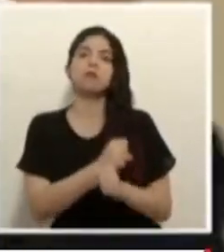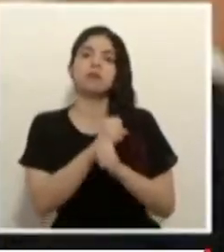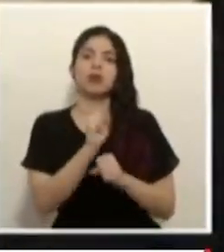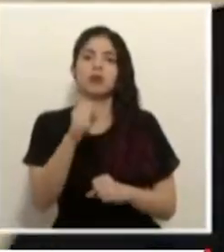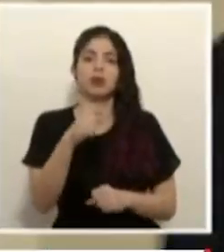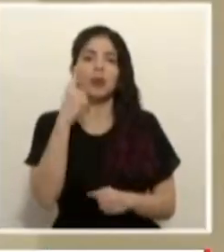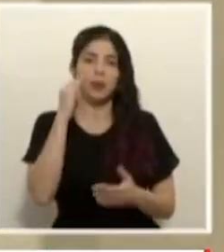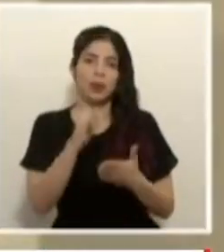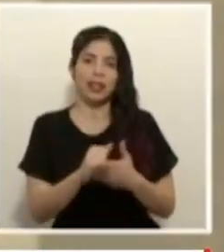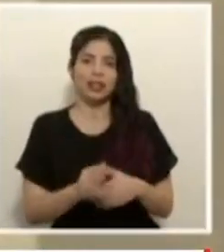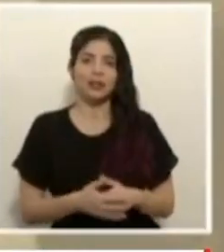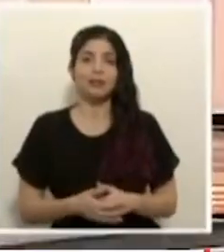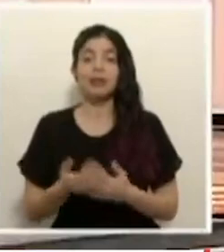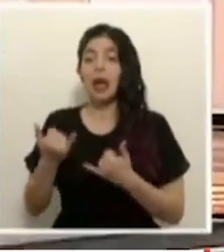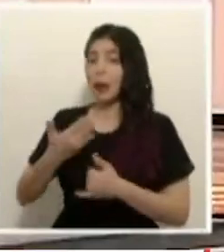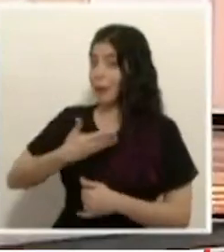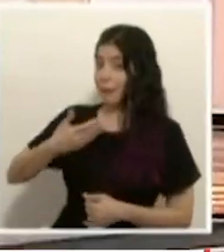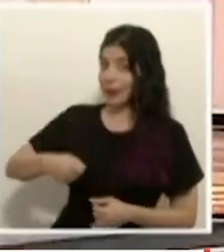Gustavo señor presidente